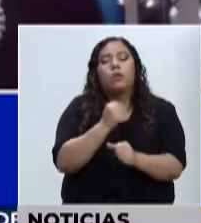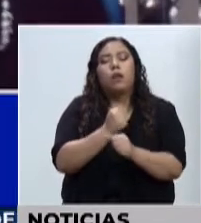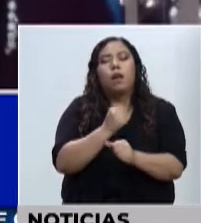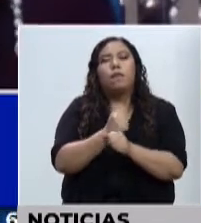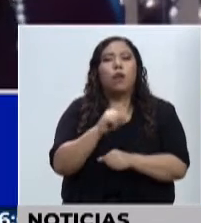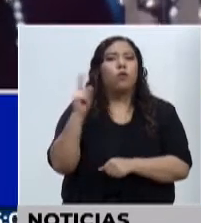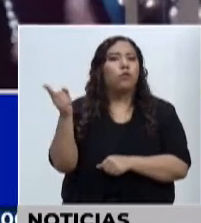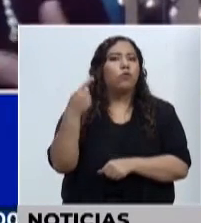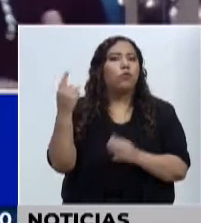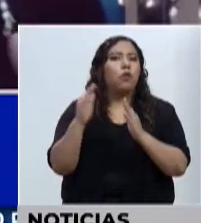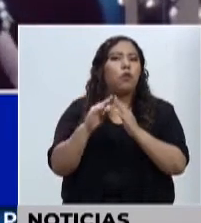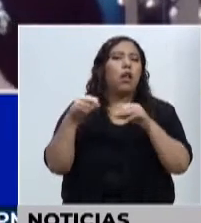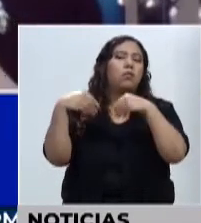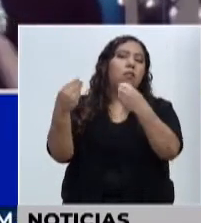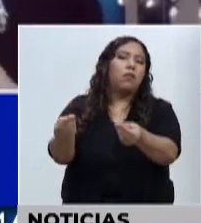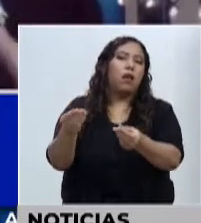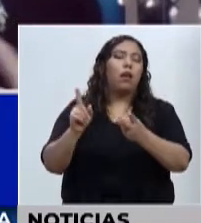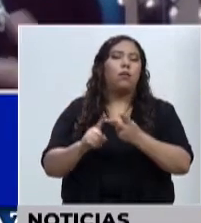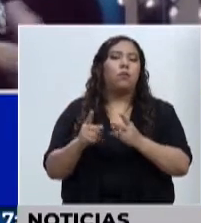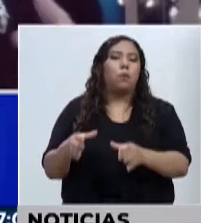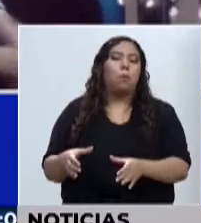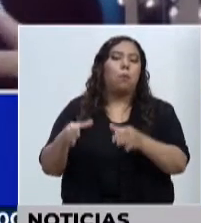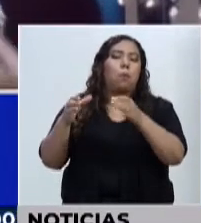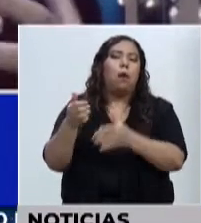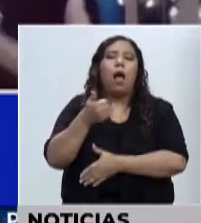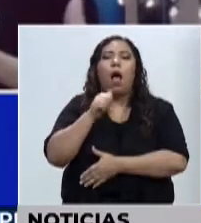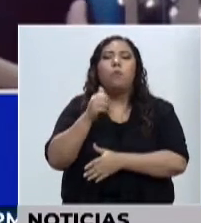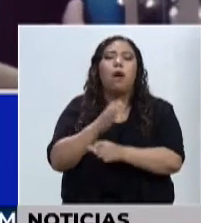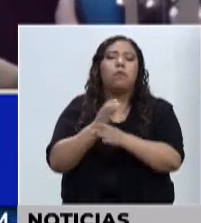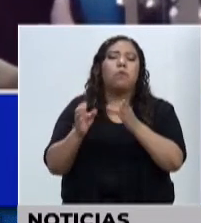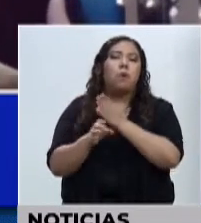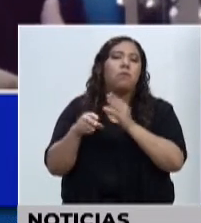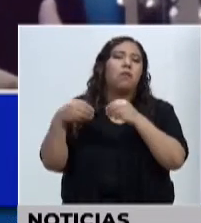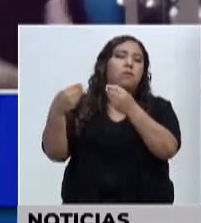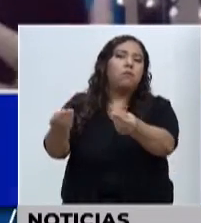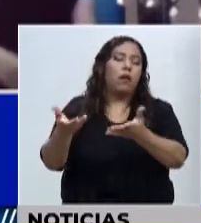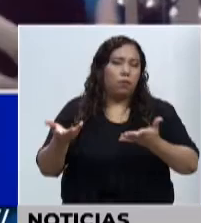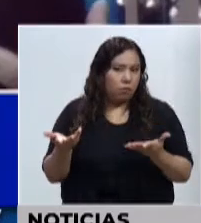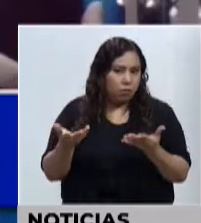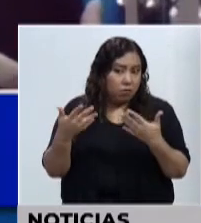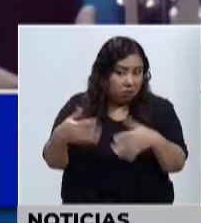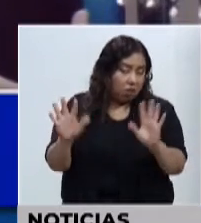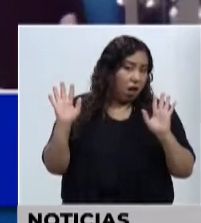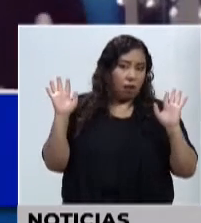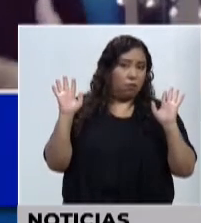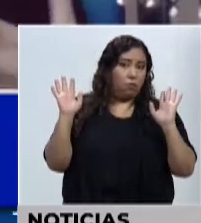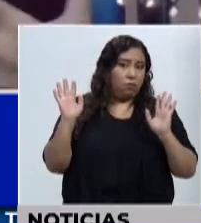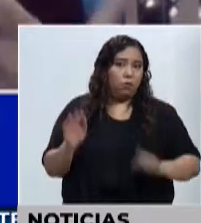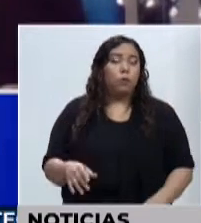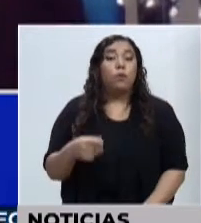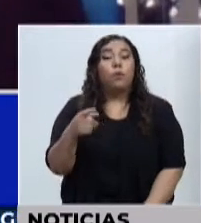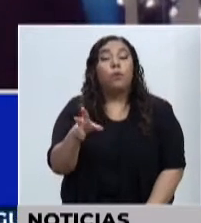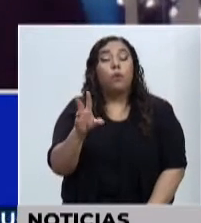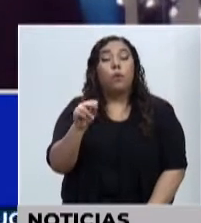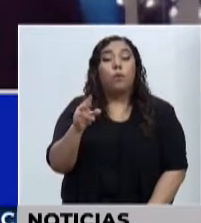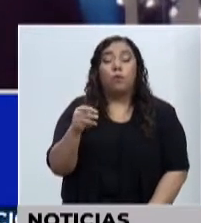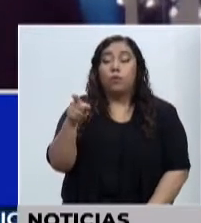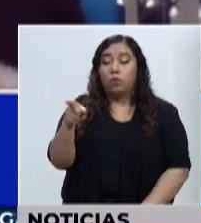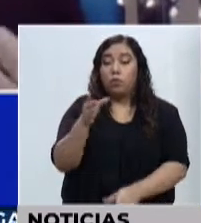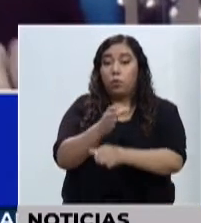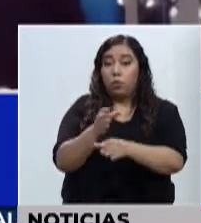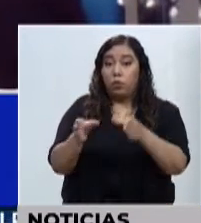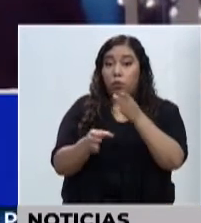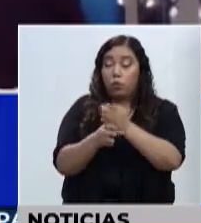de entregar un filtro, sino que si entregamos ese filtro, las personas saben cuál es la importancia de